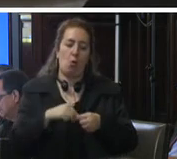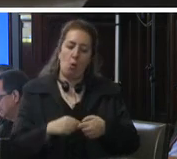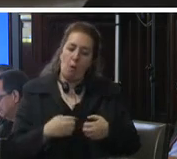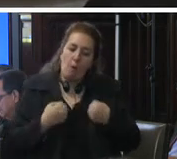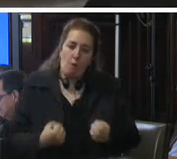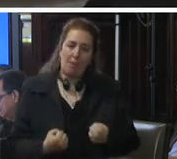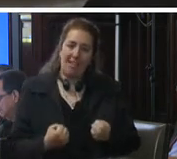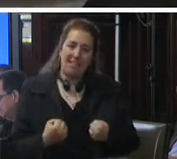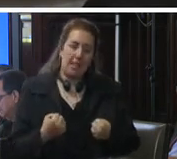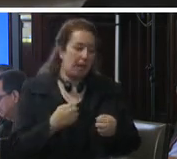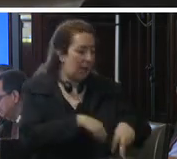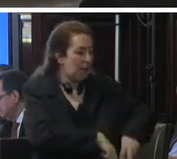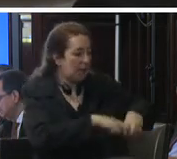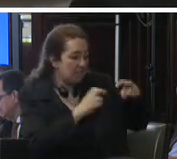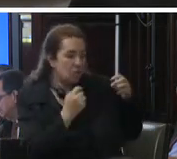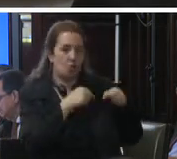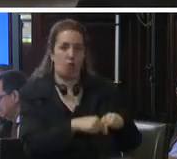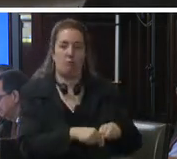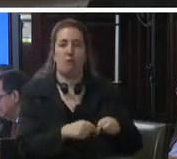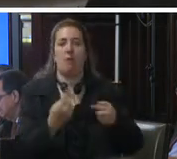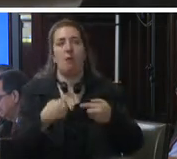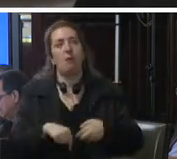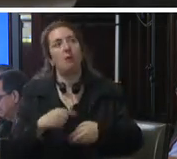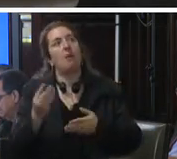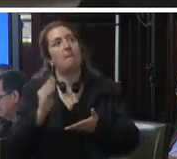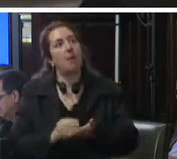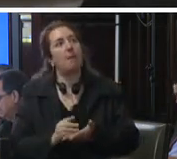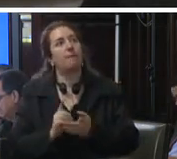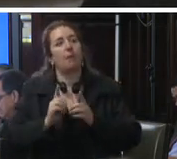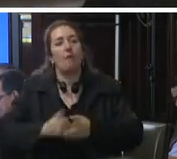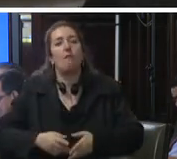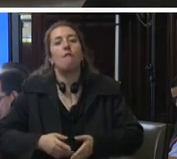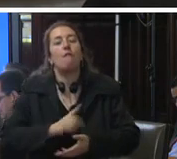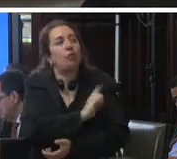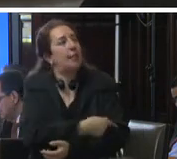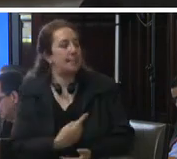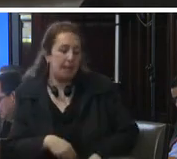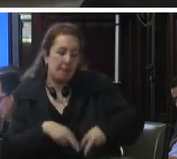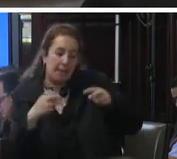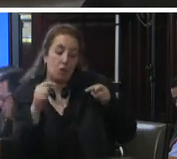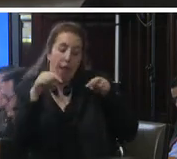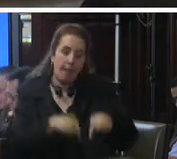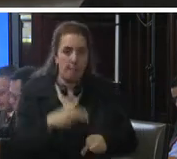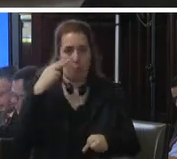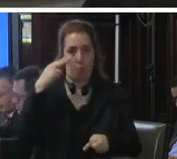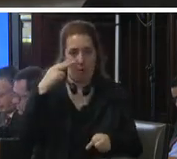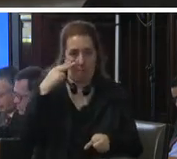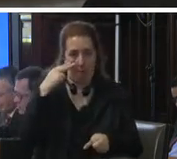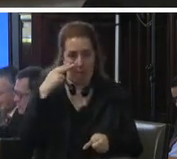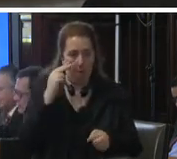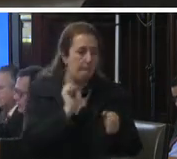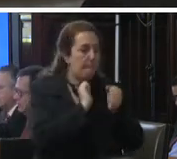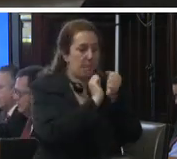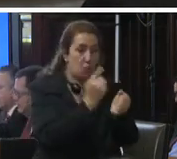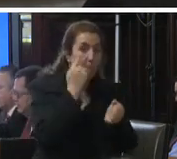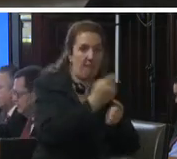supervisión de medidas cautelares implica fortalecer la investigación ya que es ahí donde está el problema la prisión preventiva oficiosa tampoco